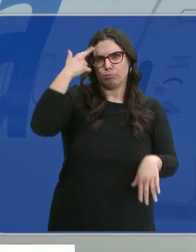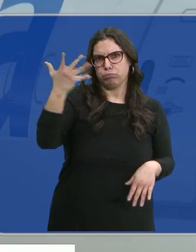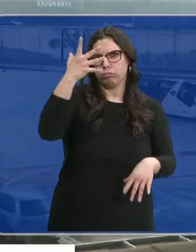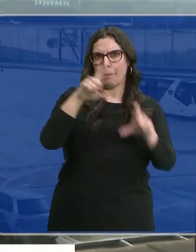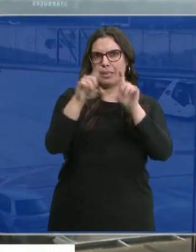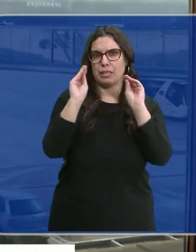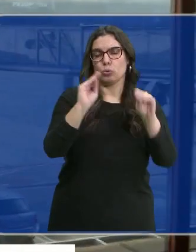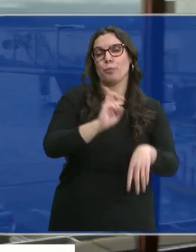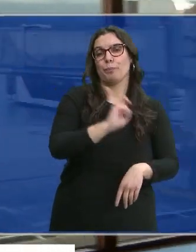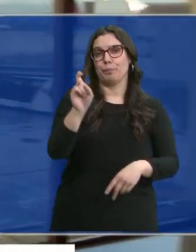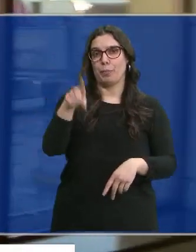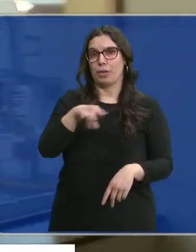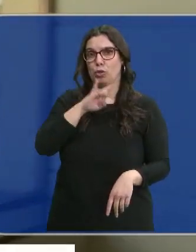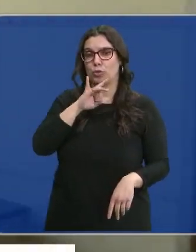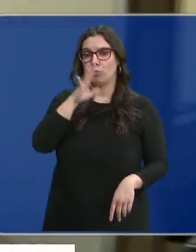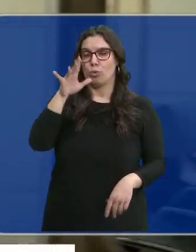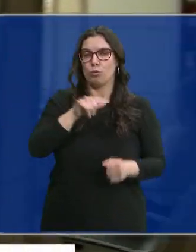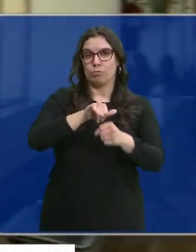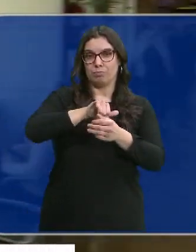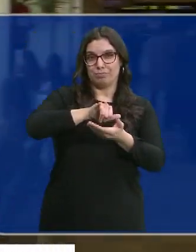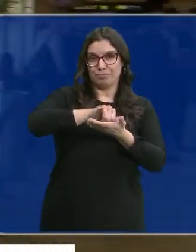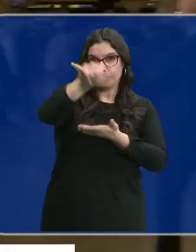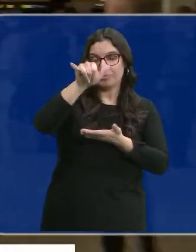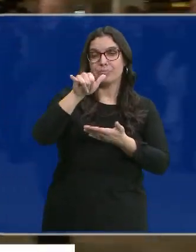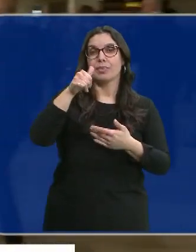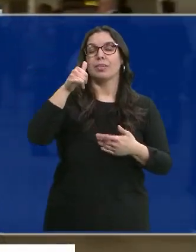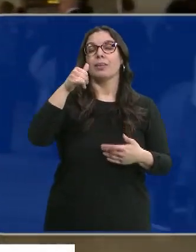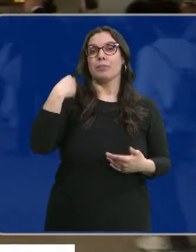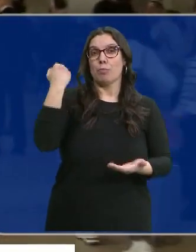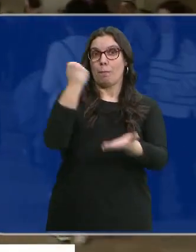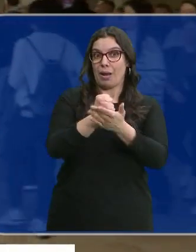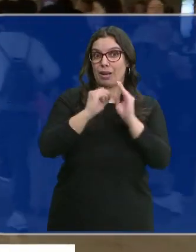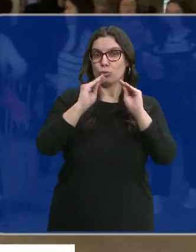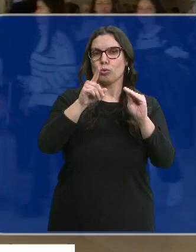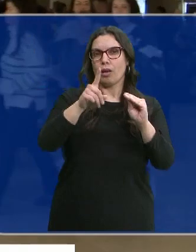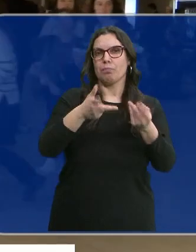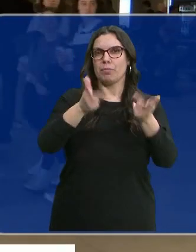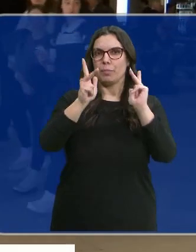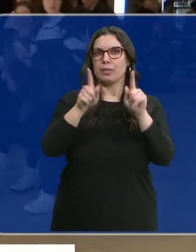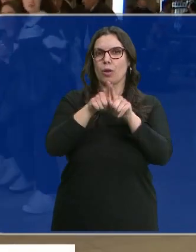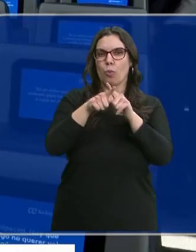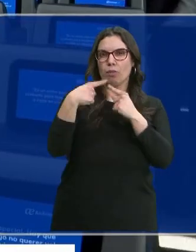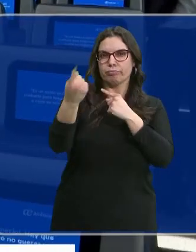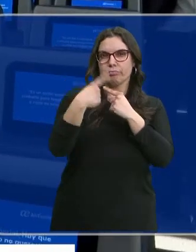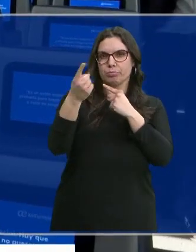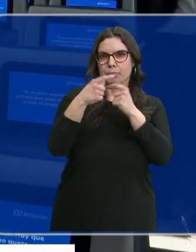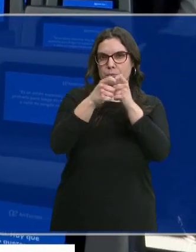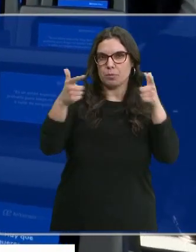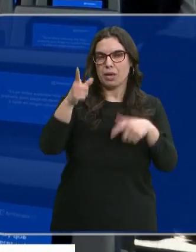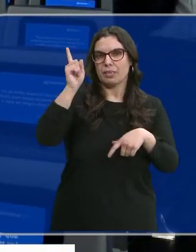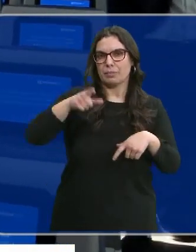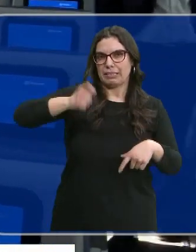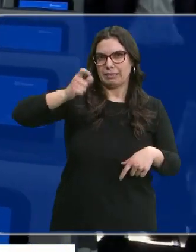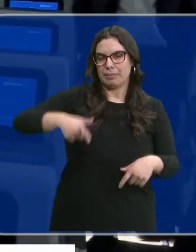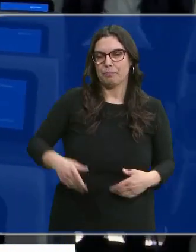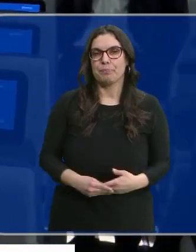compañía. Y por otro lado, el Boeing 787-9 Dreamliner, que permitirá aumentar las rutas y también las